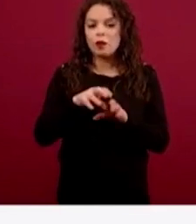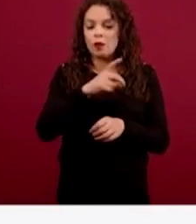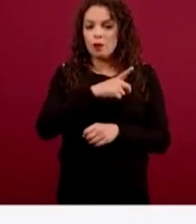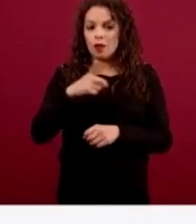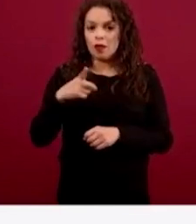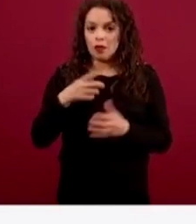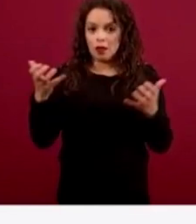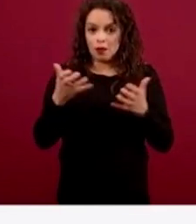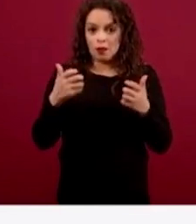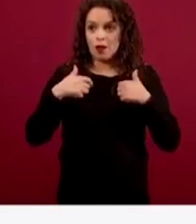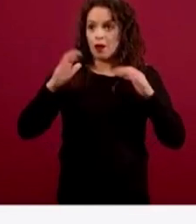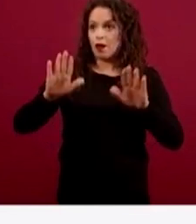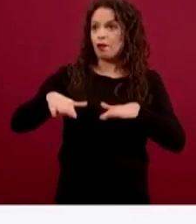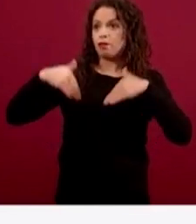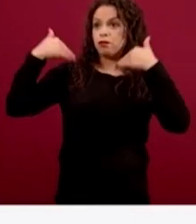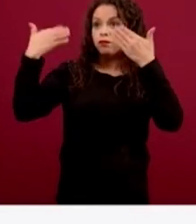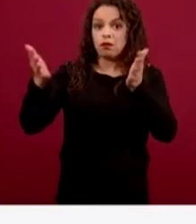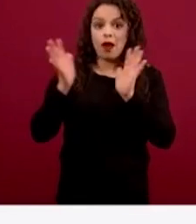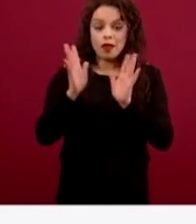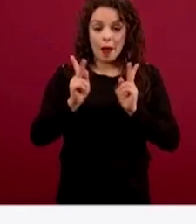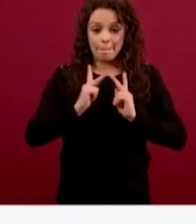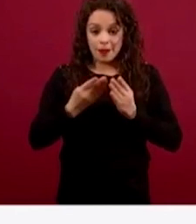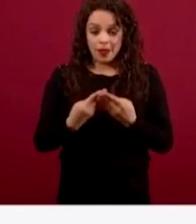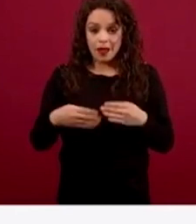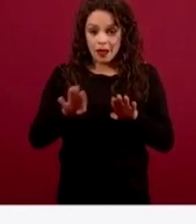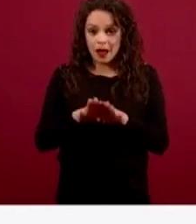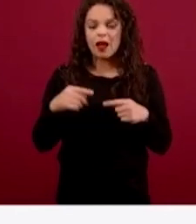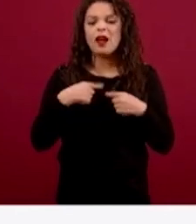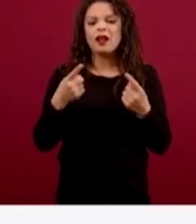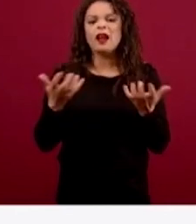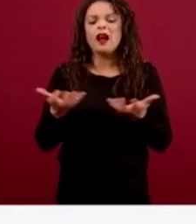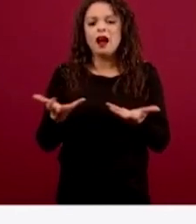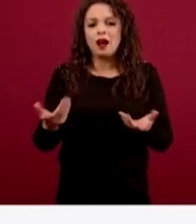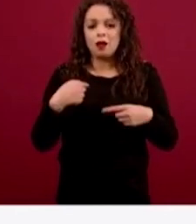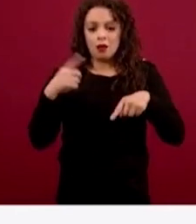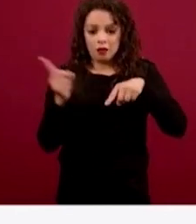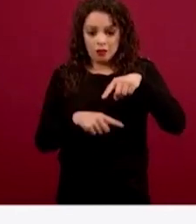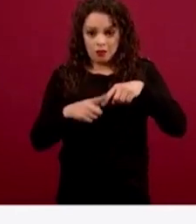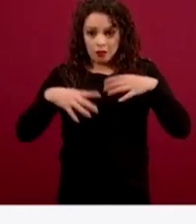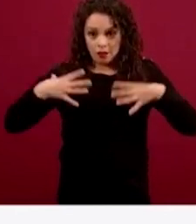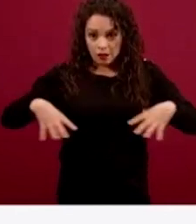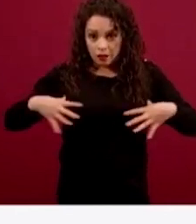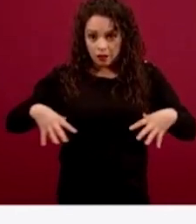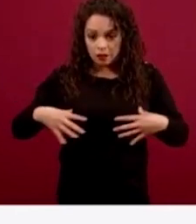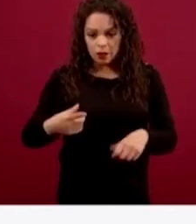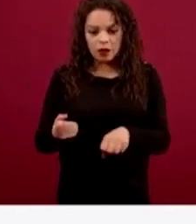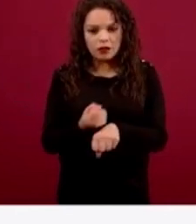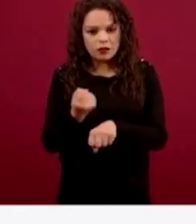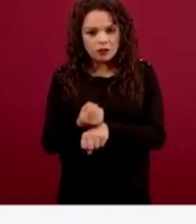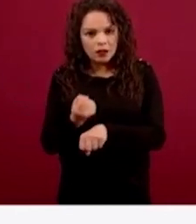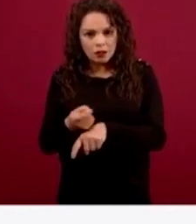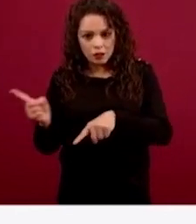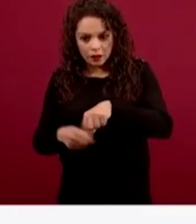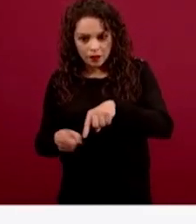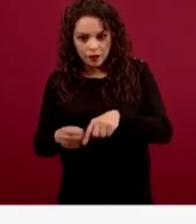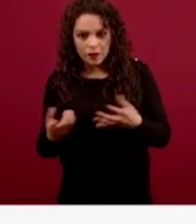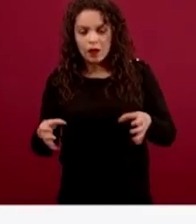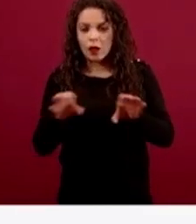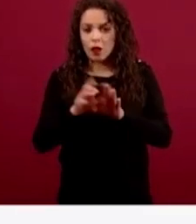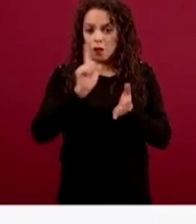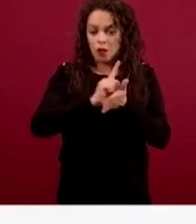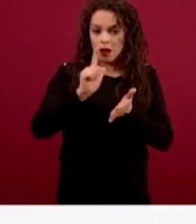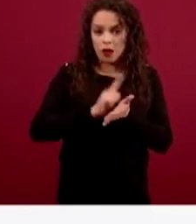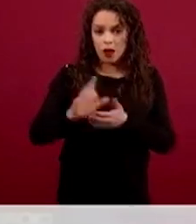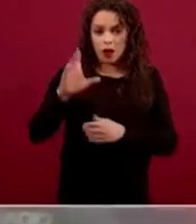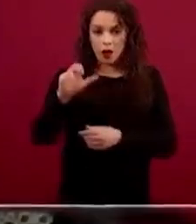llegar, desnudarme, bañarme, quitarme los zapatos, echarle cloro? Esa ha sido la principal pregunta que le han hecho a Susana